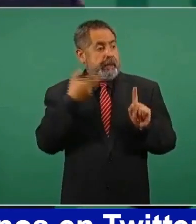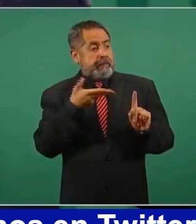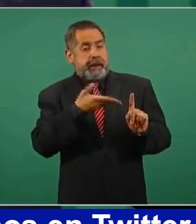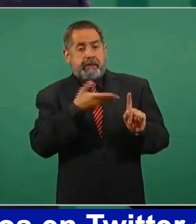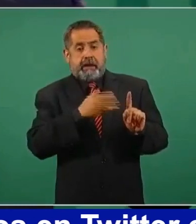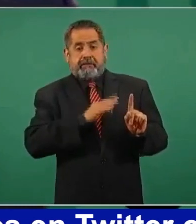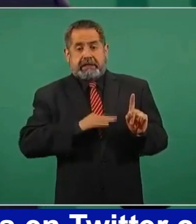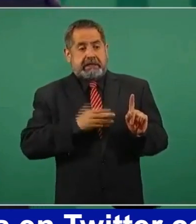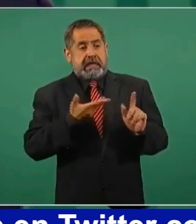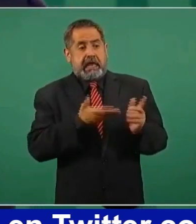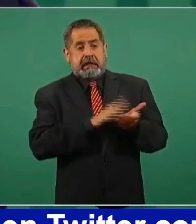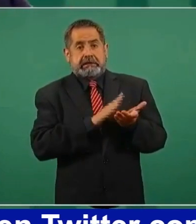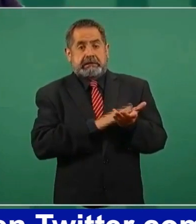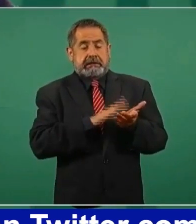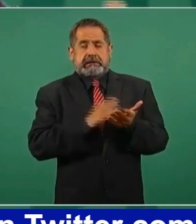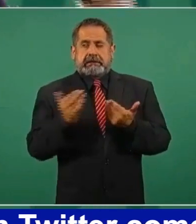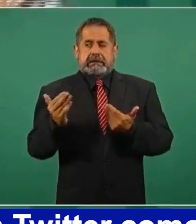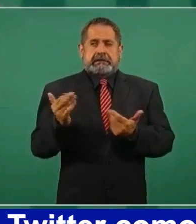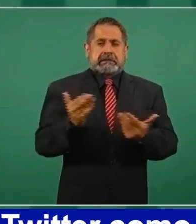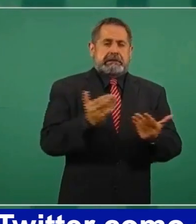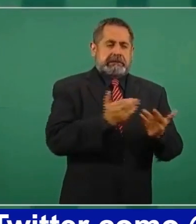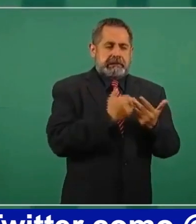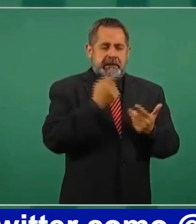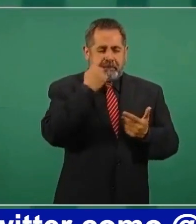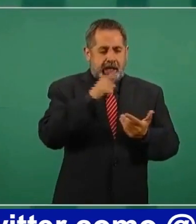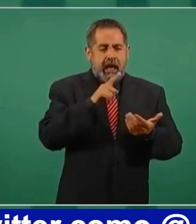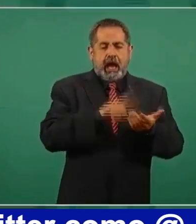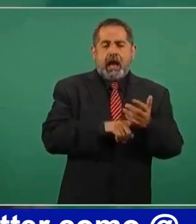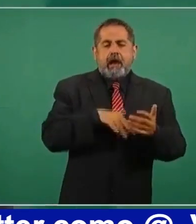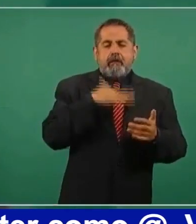el fraude.